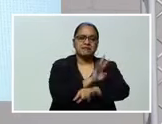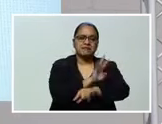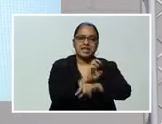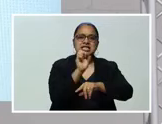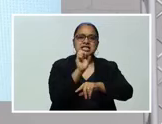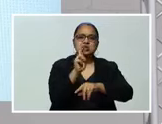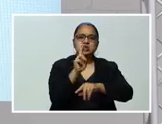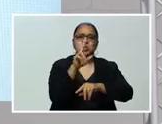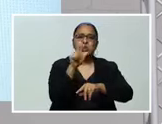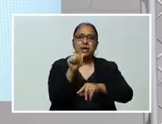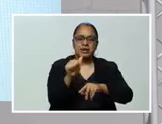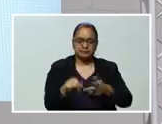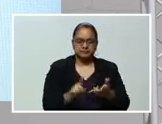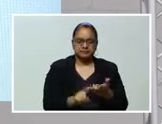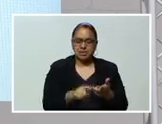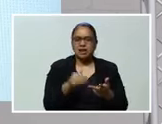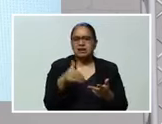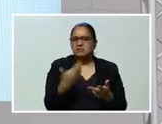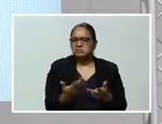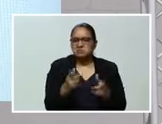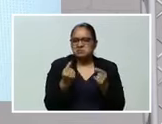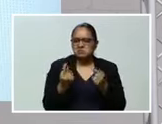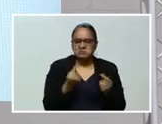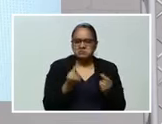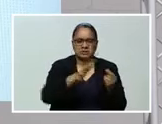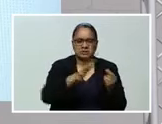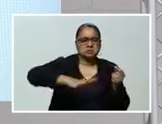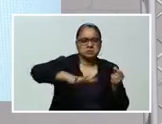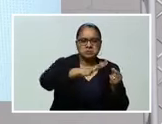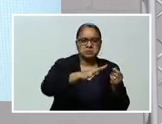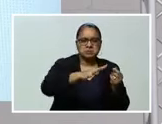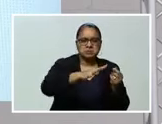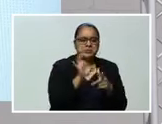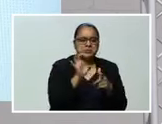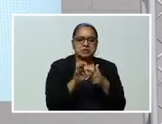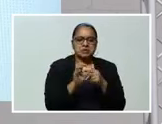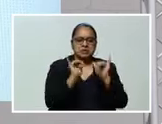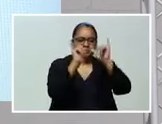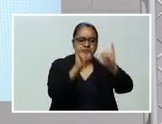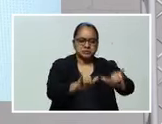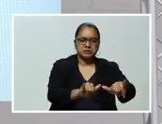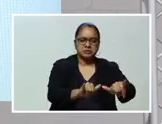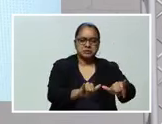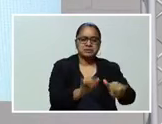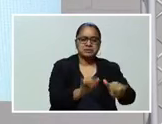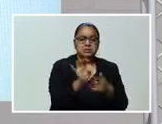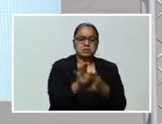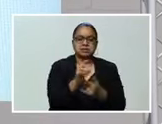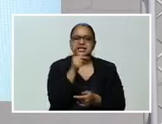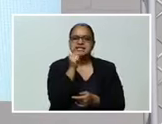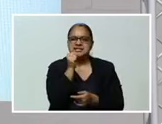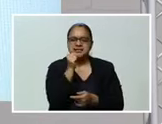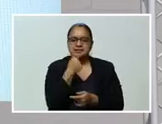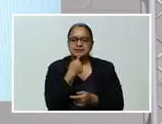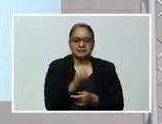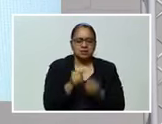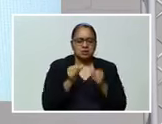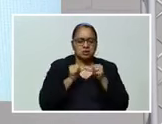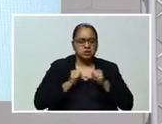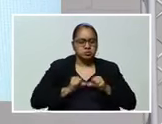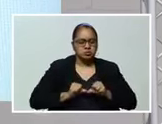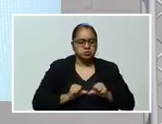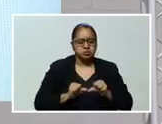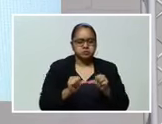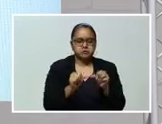pequeños Y lo vemos en el transcurso De todo este periodo que hemos tenido de cuarentena Que quienes han continuado